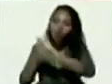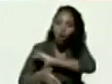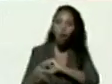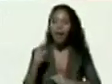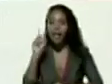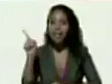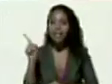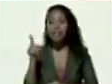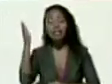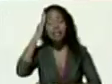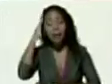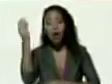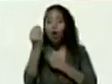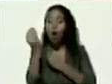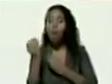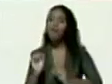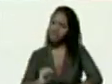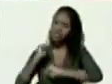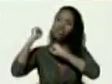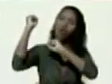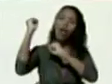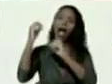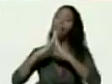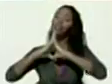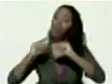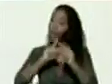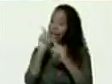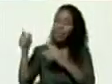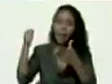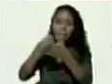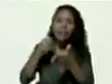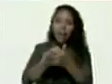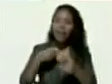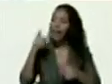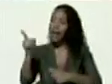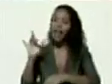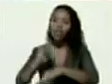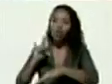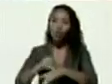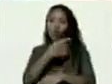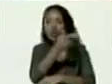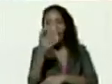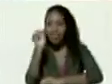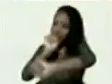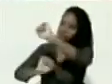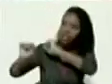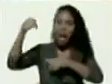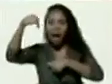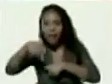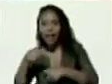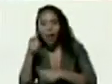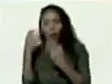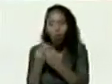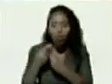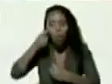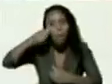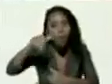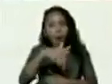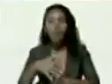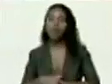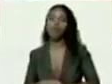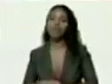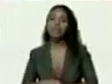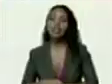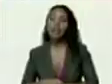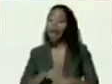sabido ser victorioso en todas estas batallas que le tocó dar con este pueblo siendo